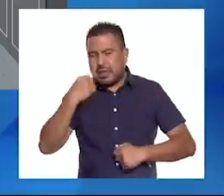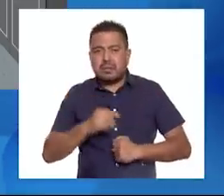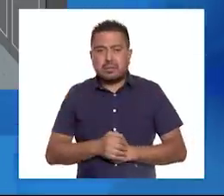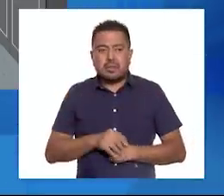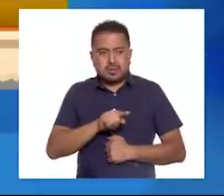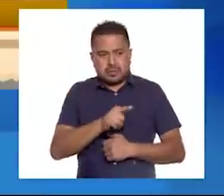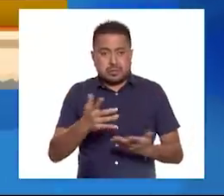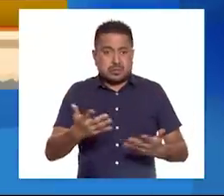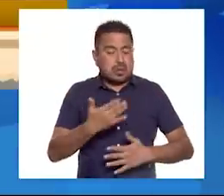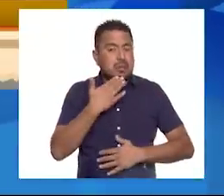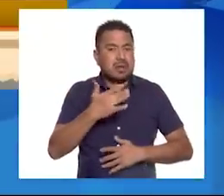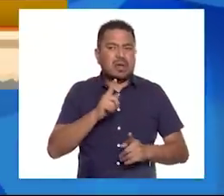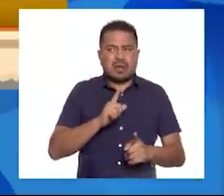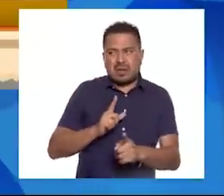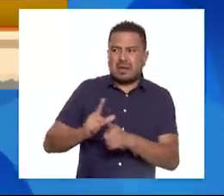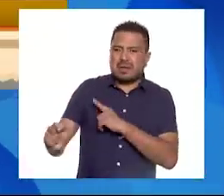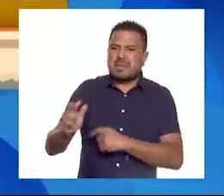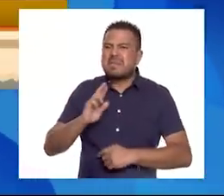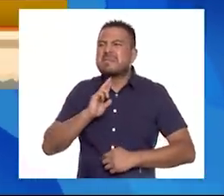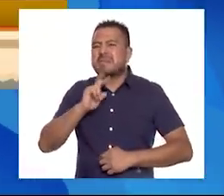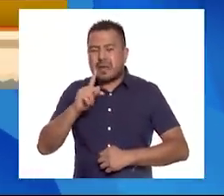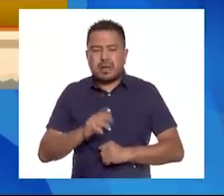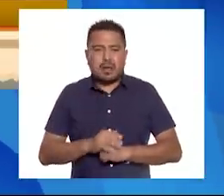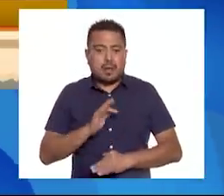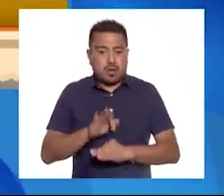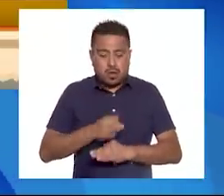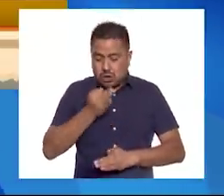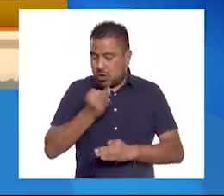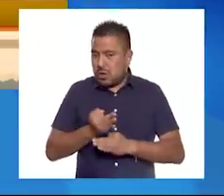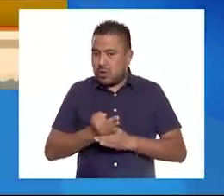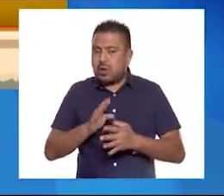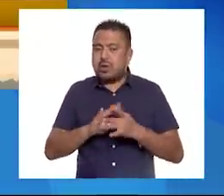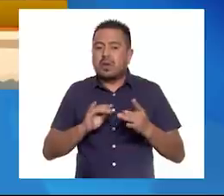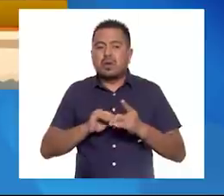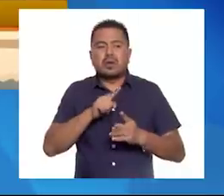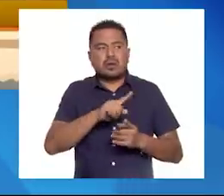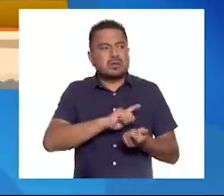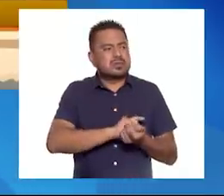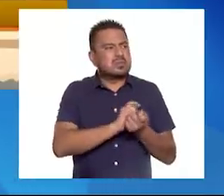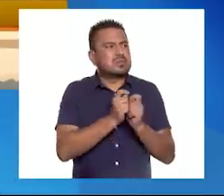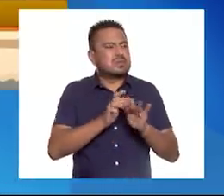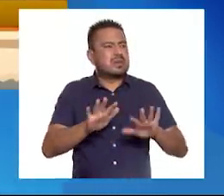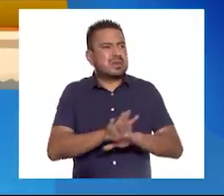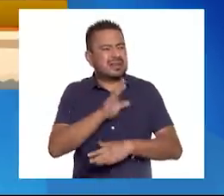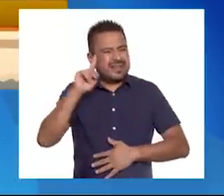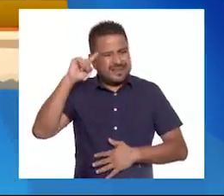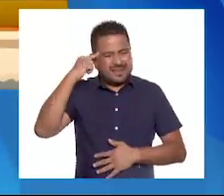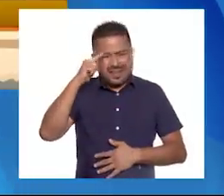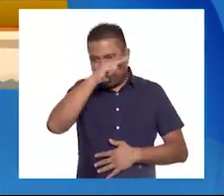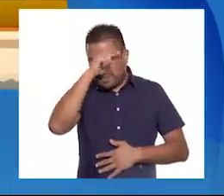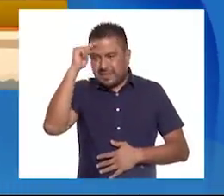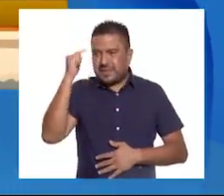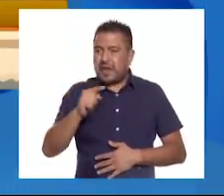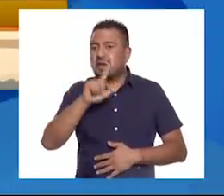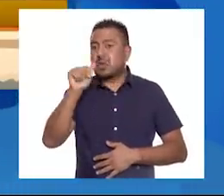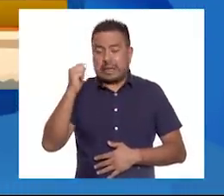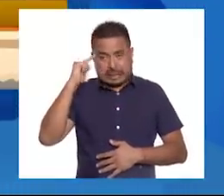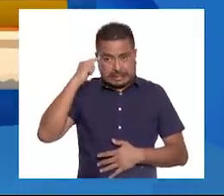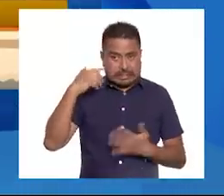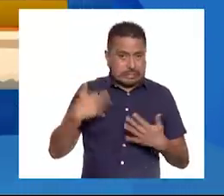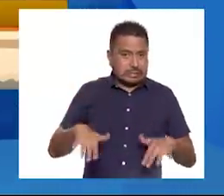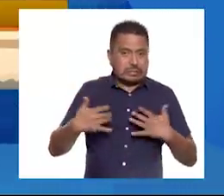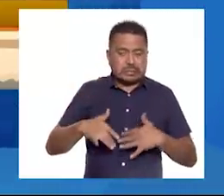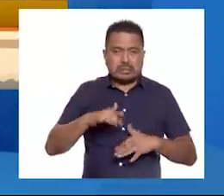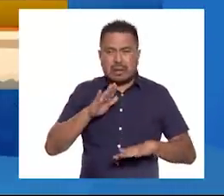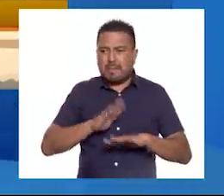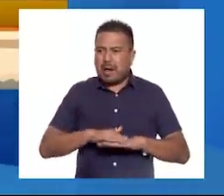Hiciste bien al irte, Maya. Por lo que me cuentas, tu disgusto se transformaba en enfado, luego en enojo y te